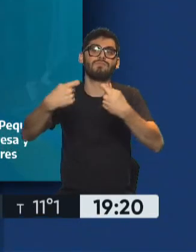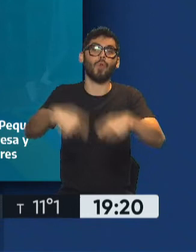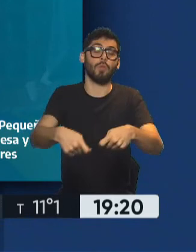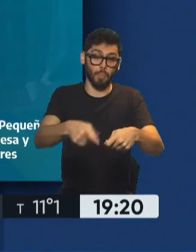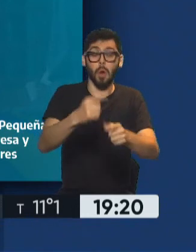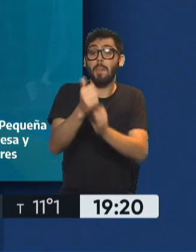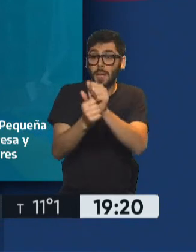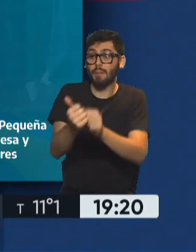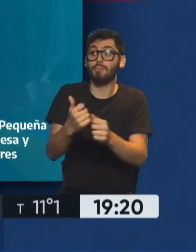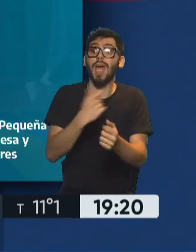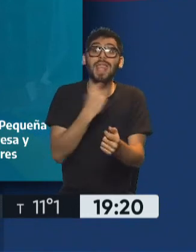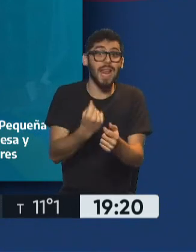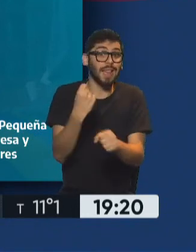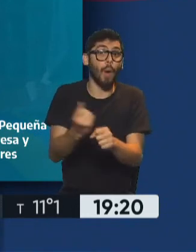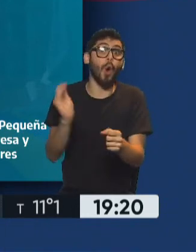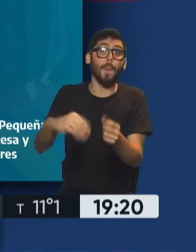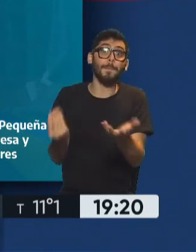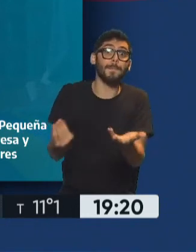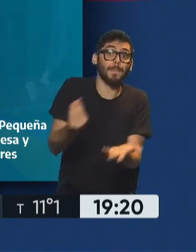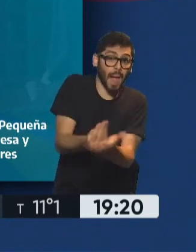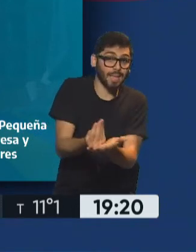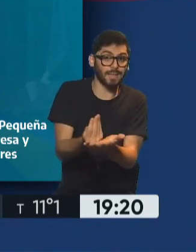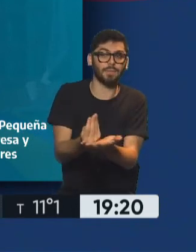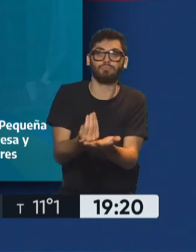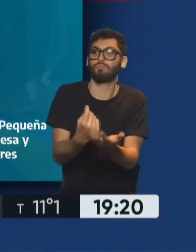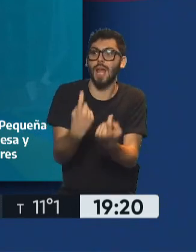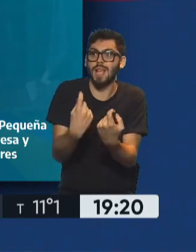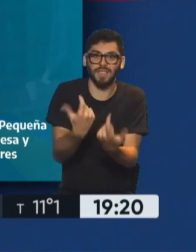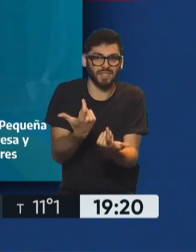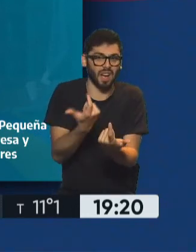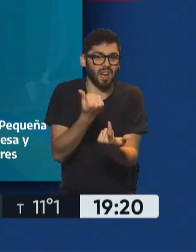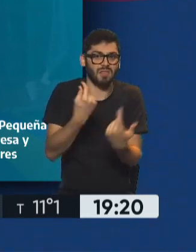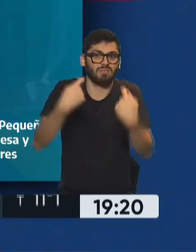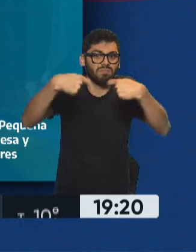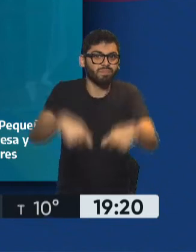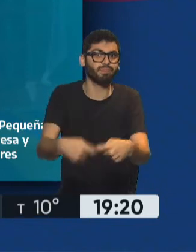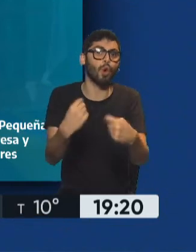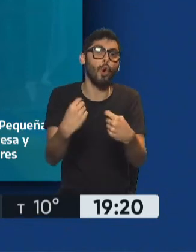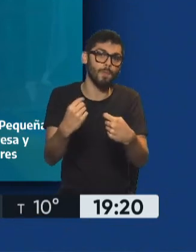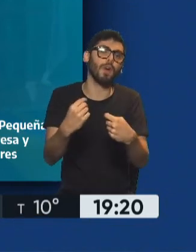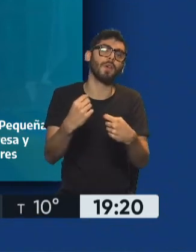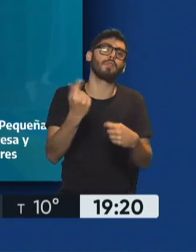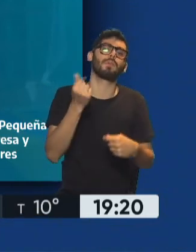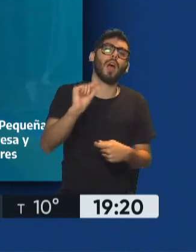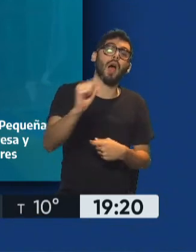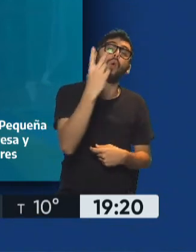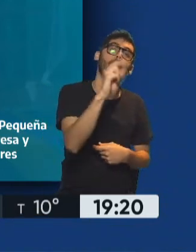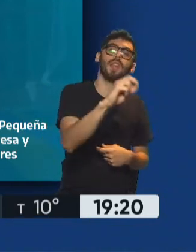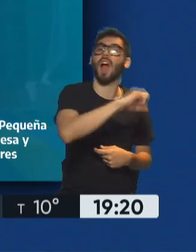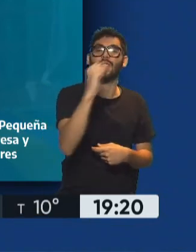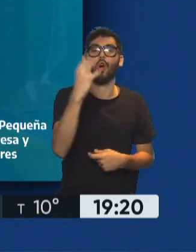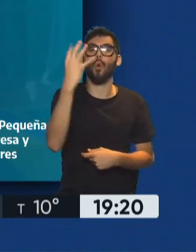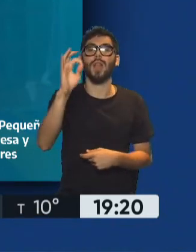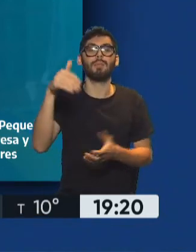empleo o que quieren generar empleo y necesitan también una línea de inversión productiva, créditos hasta 20 o 40 millones de pesos